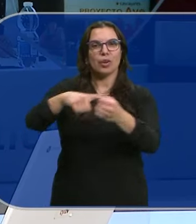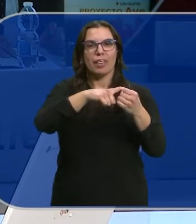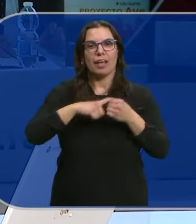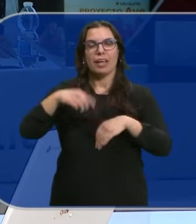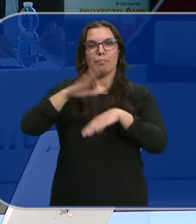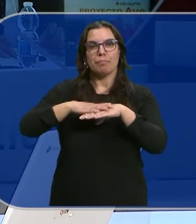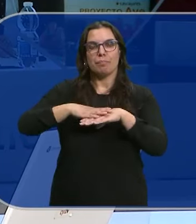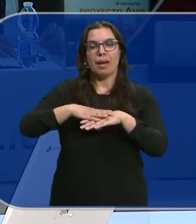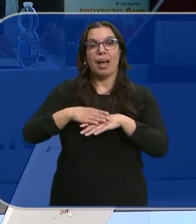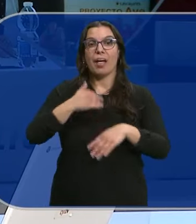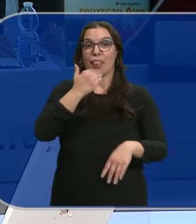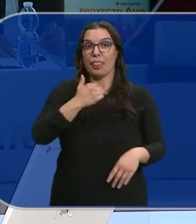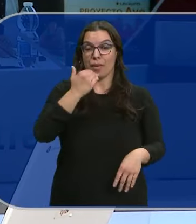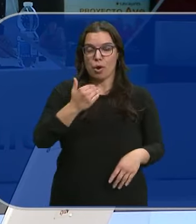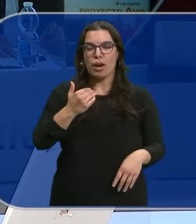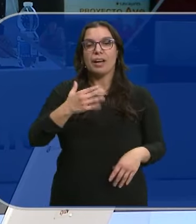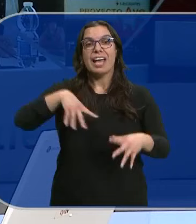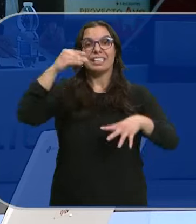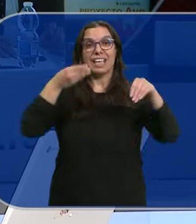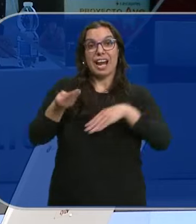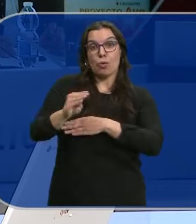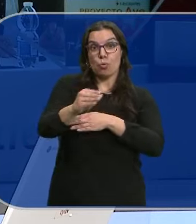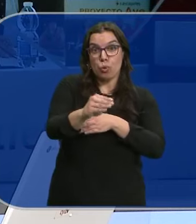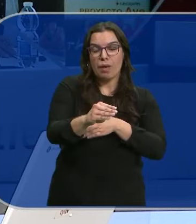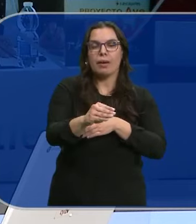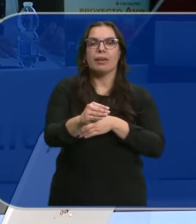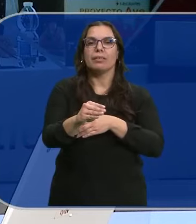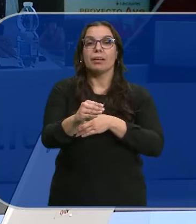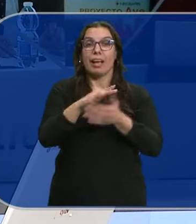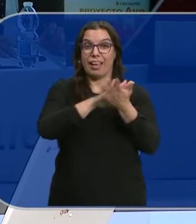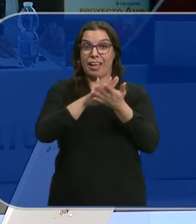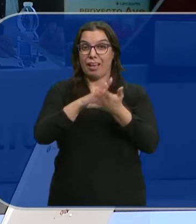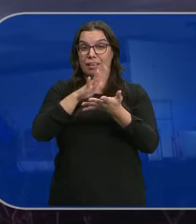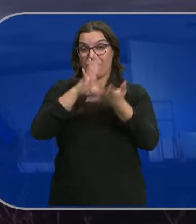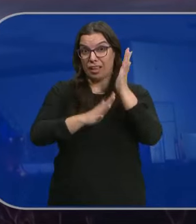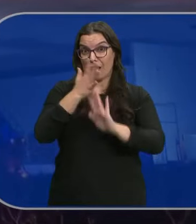Sierra de la Culebra En Zamora Se llama Ave Fénix Y trata de plantar 40 hectáreas de bosque